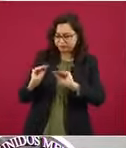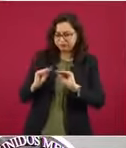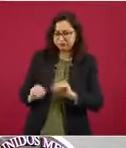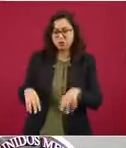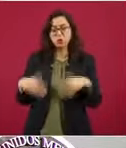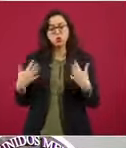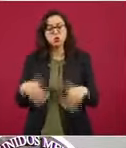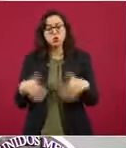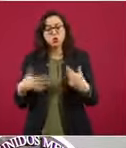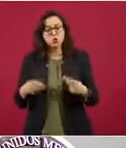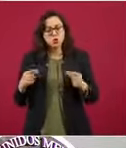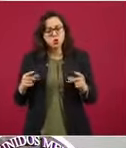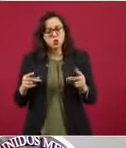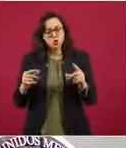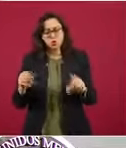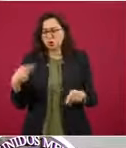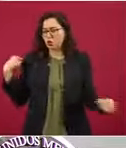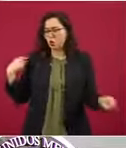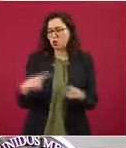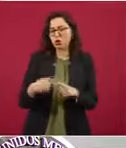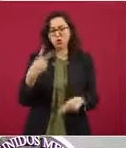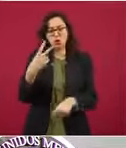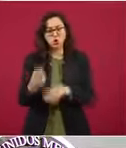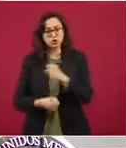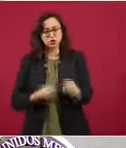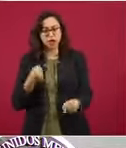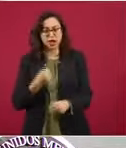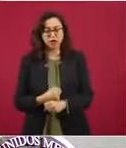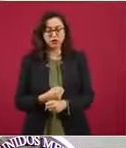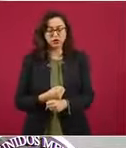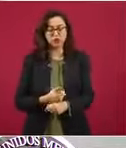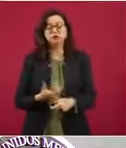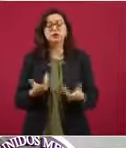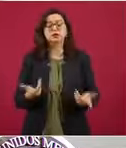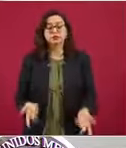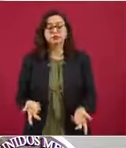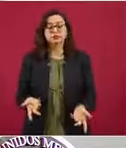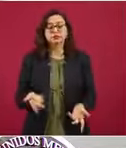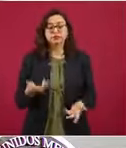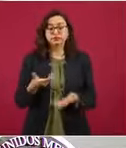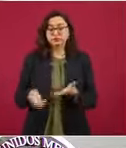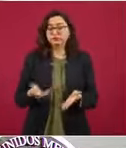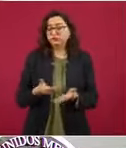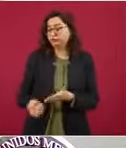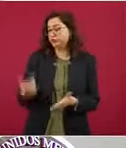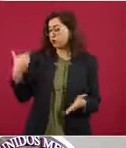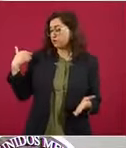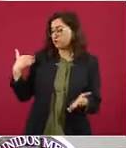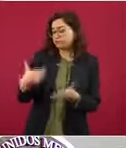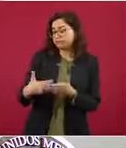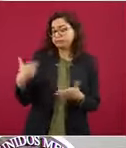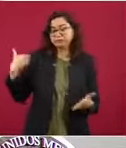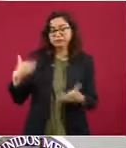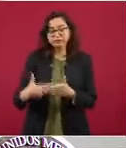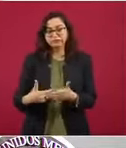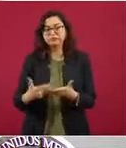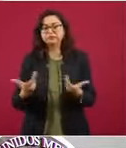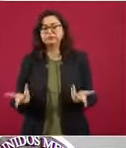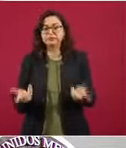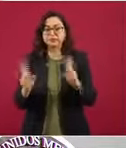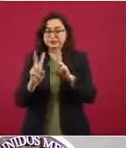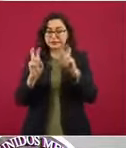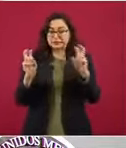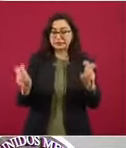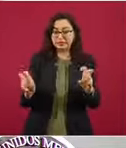administración y en estas últimas semanas para resolver este tema